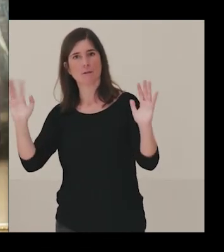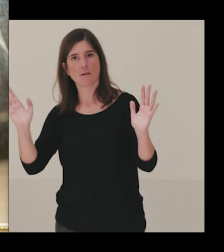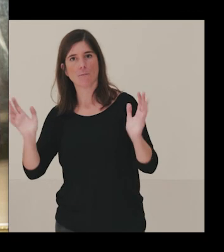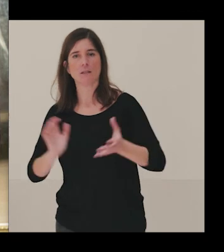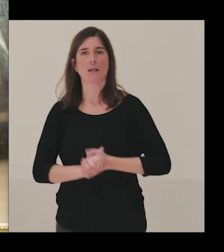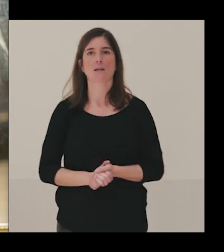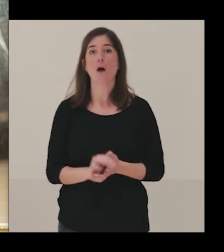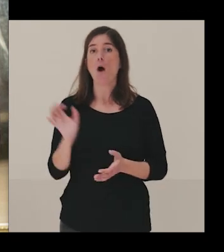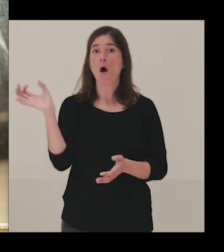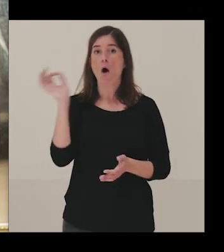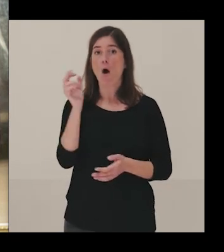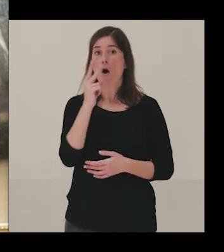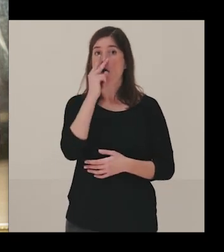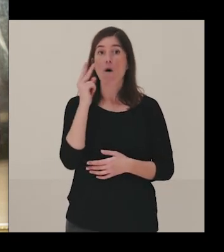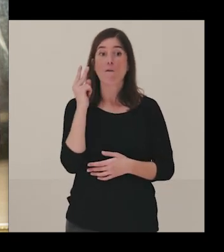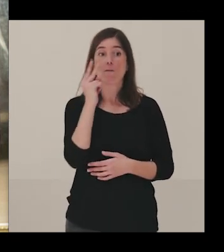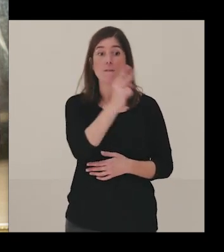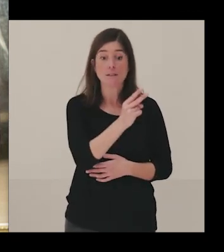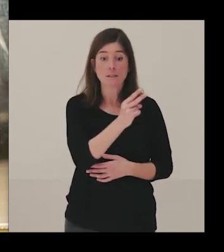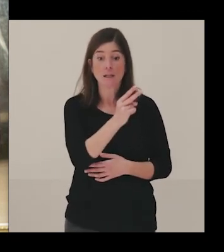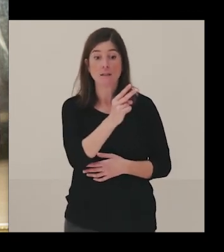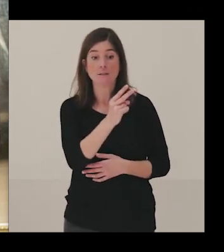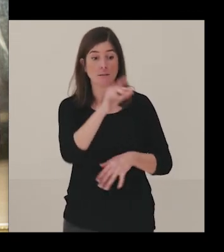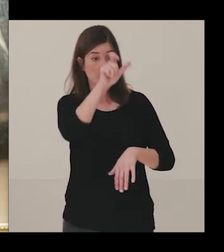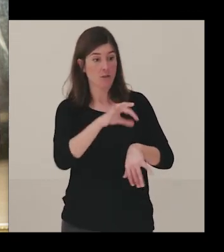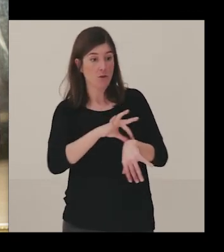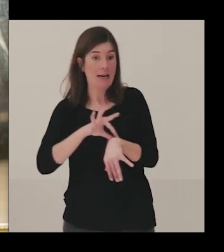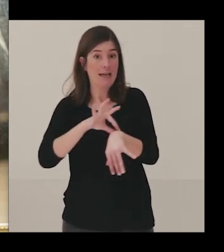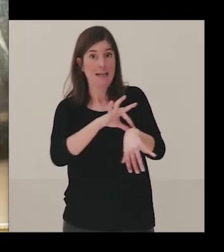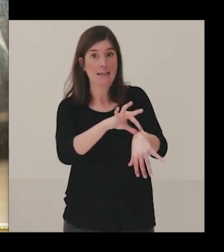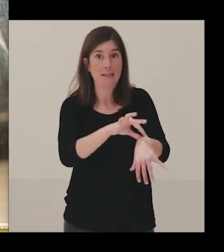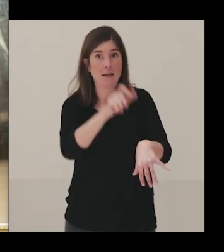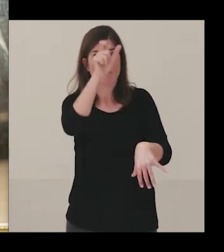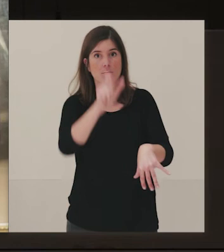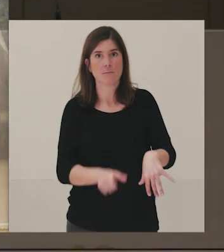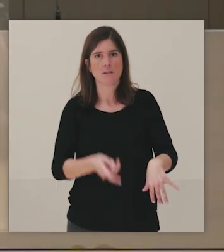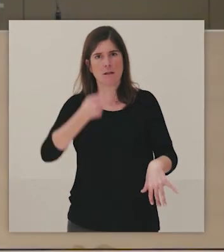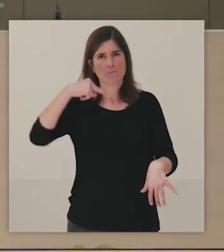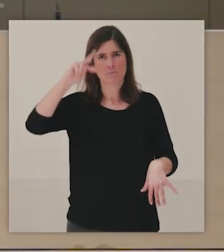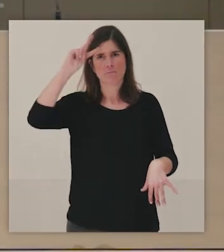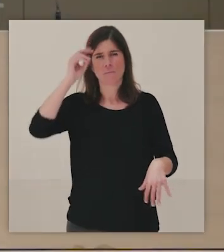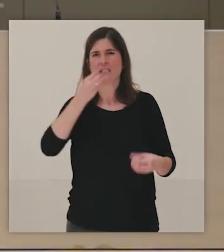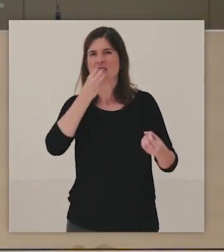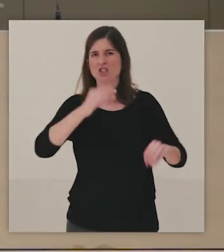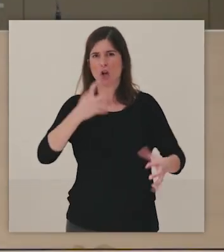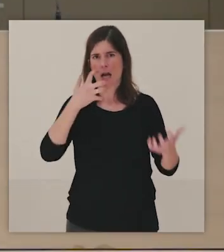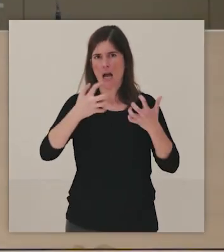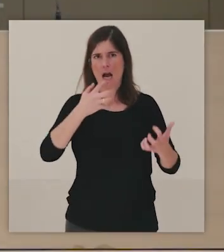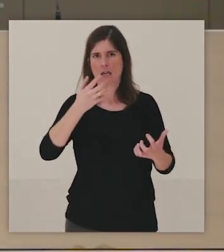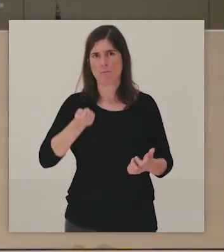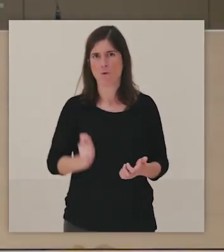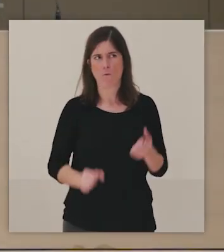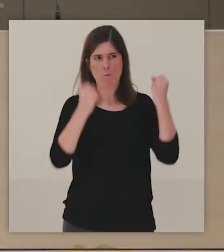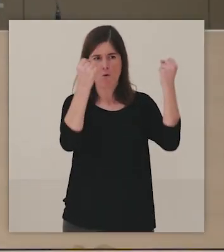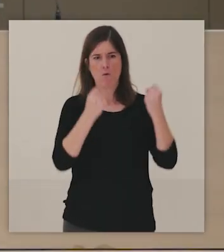o estas otras visitas con una historiadora del arte también. Estas son bajo demanda y